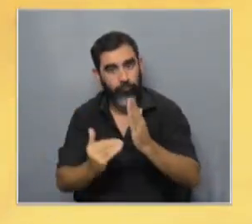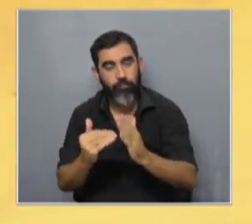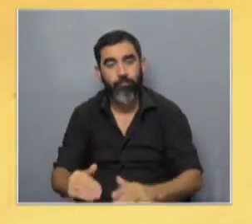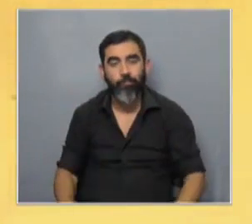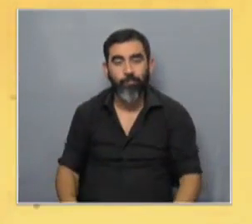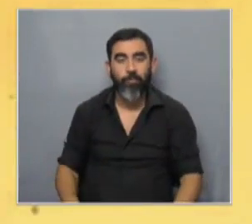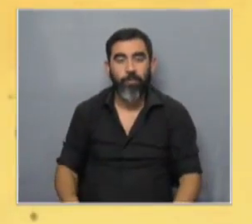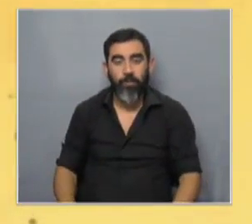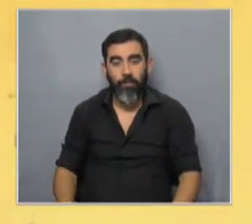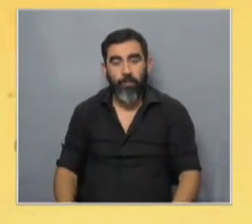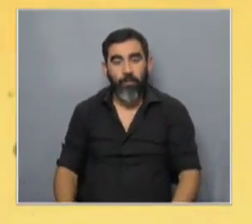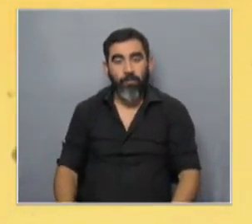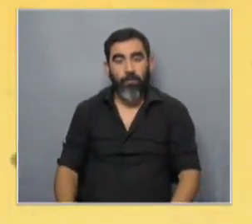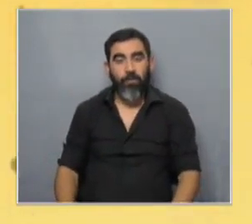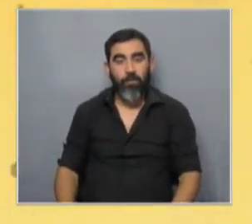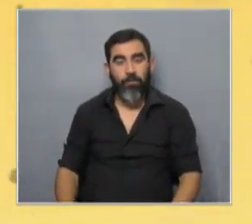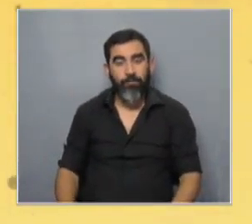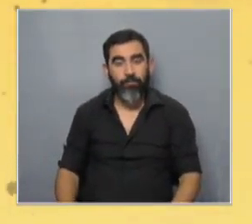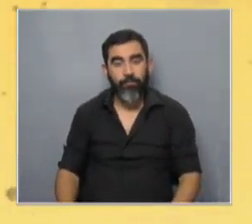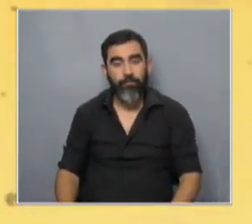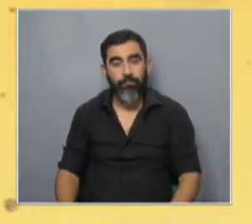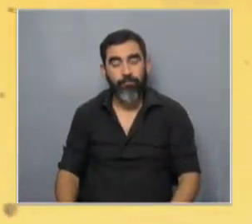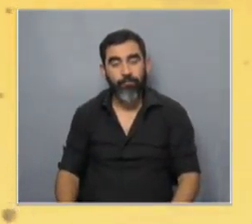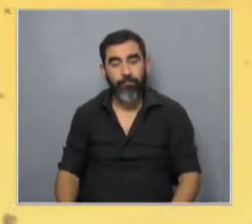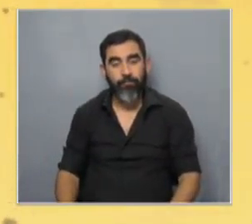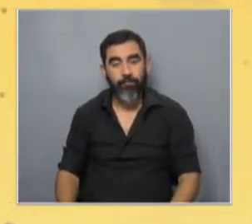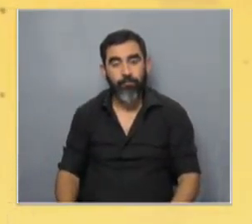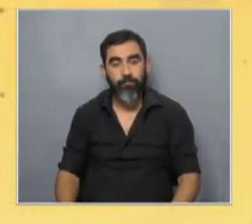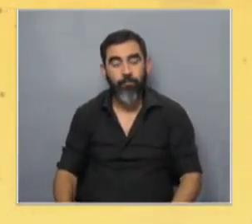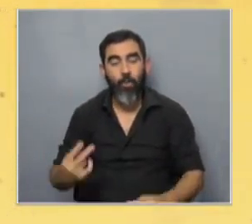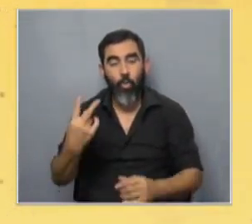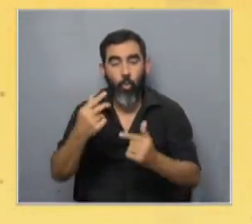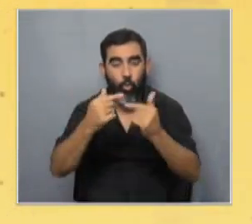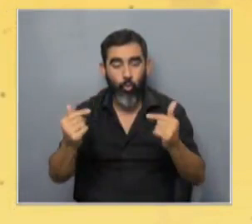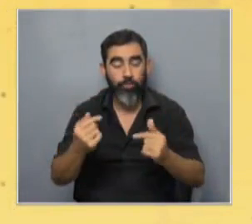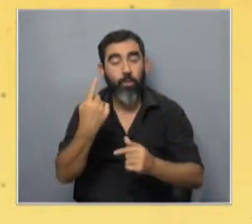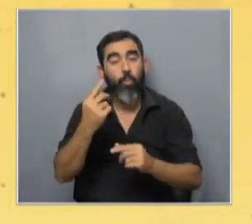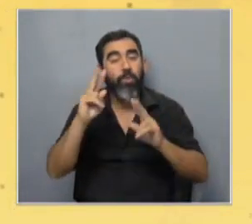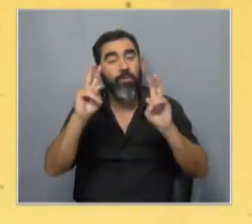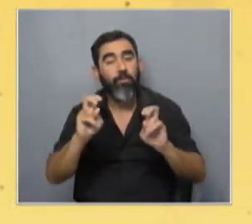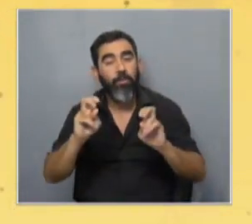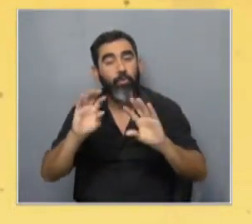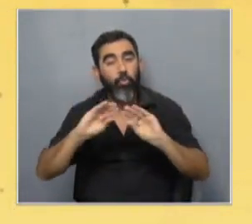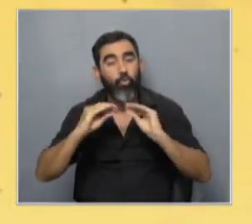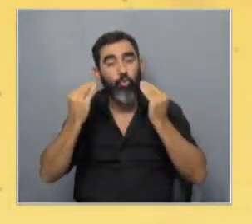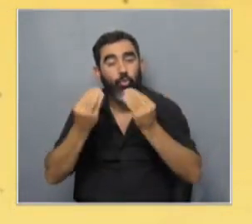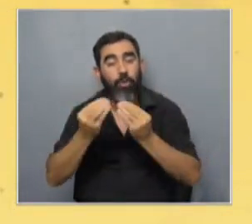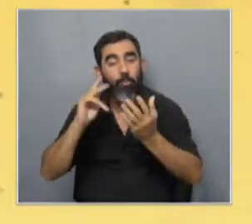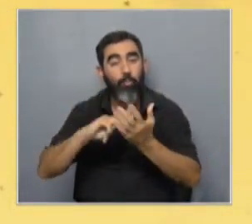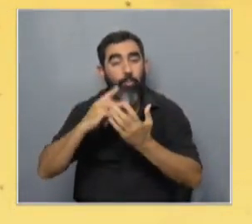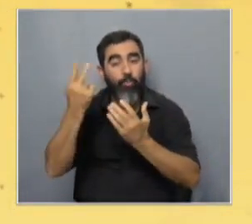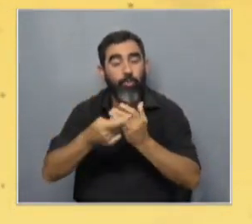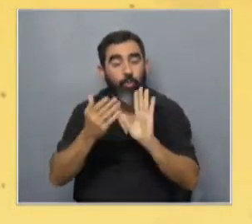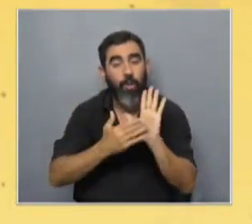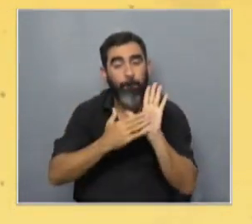a la hora de ponerlo en gráfico yo creo que ahí hay que considerar dos factores uno es la cantidad de proyectos que se